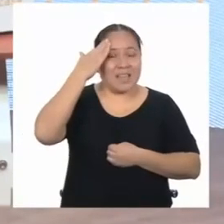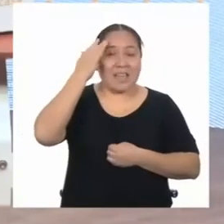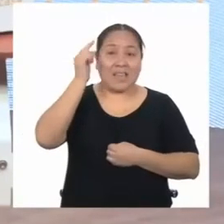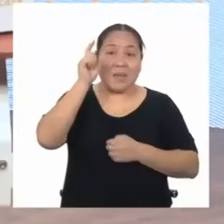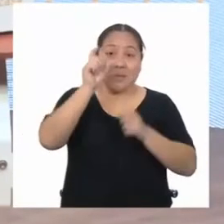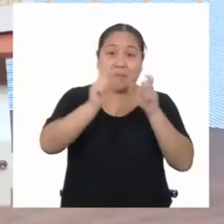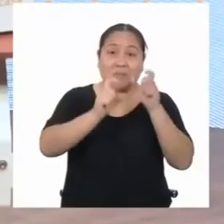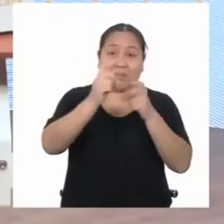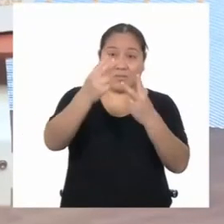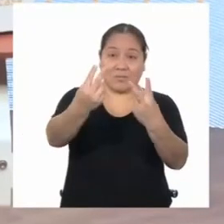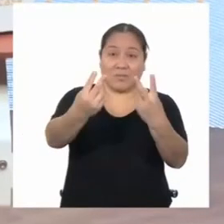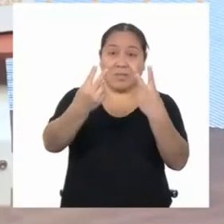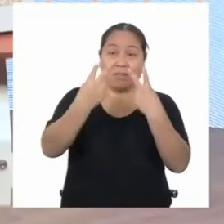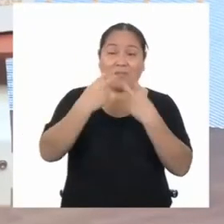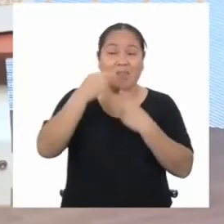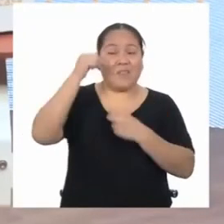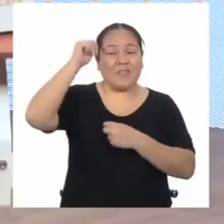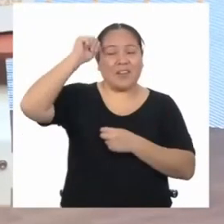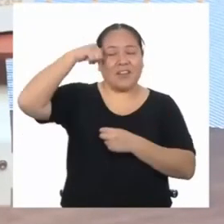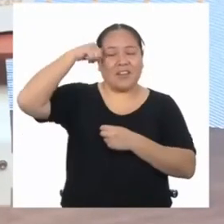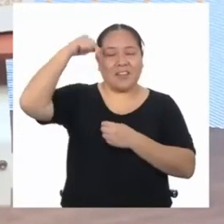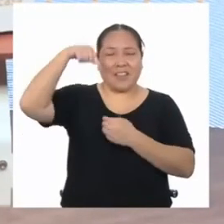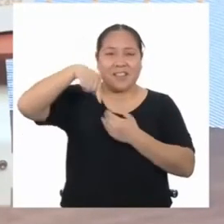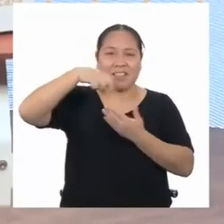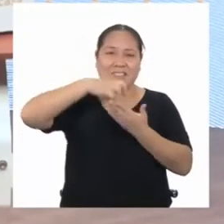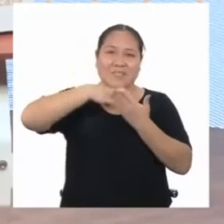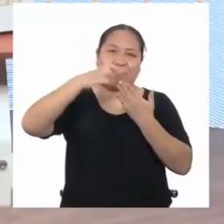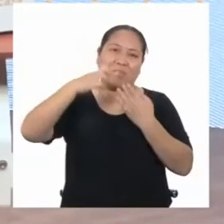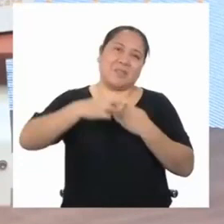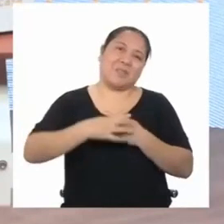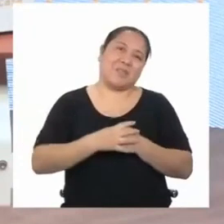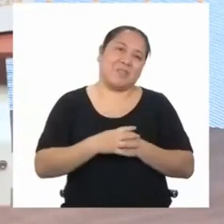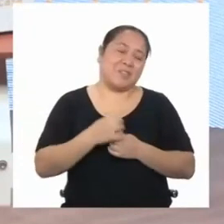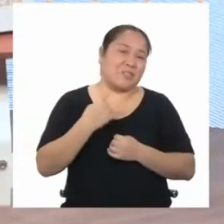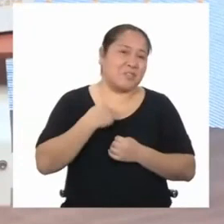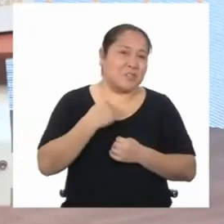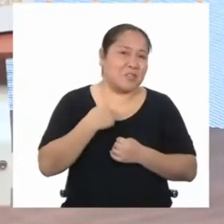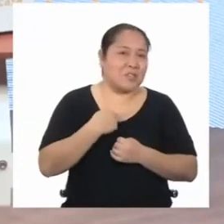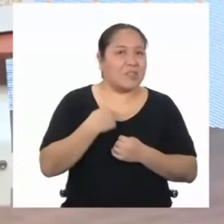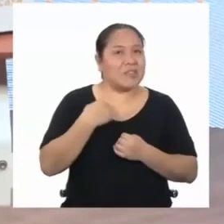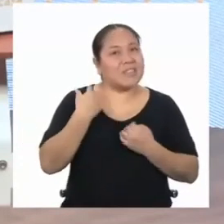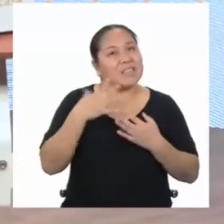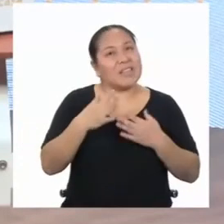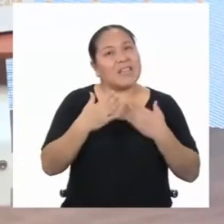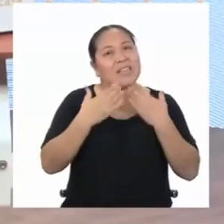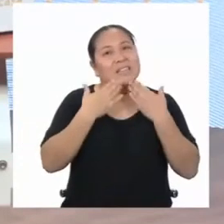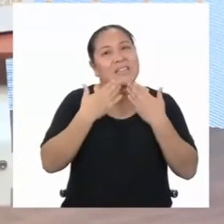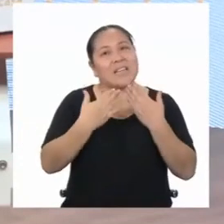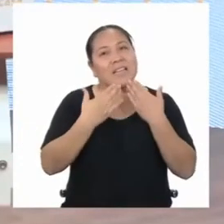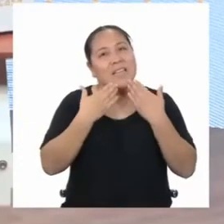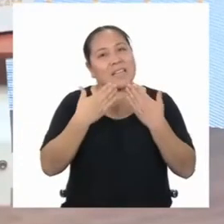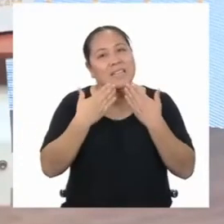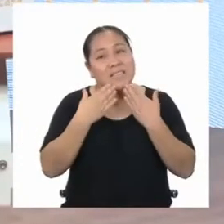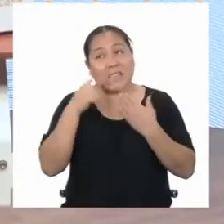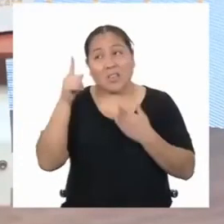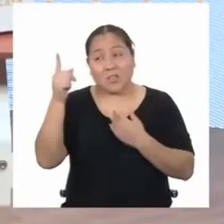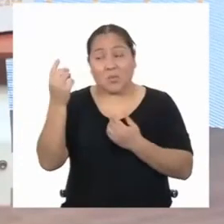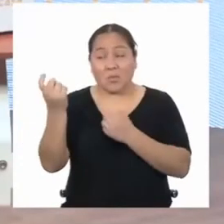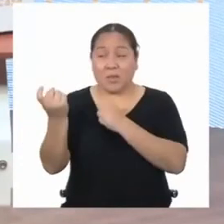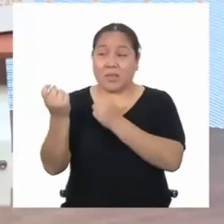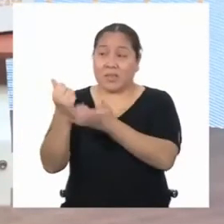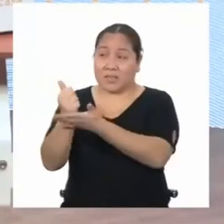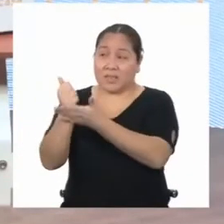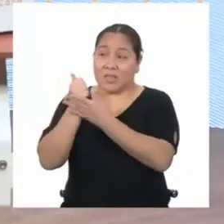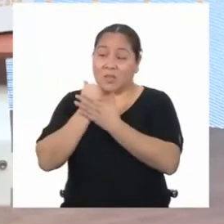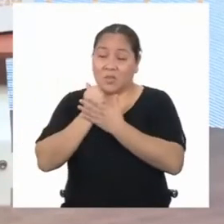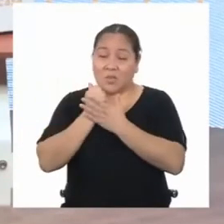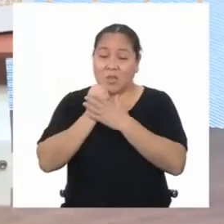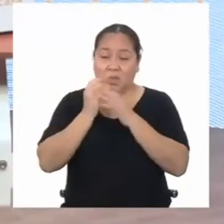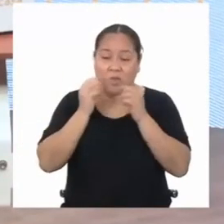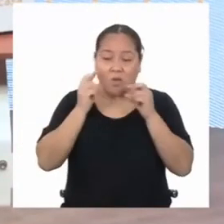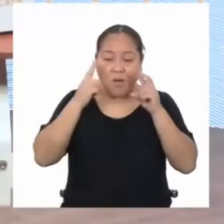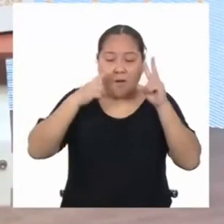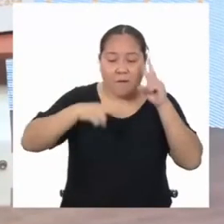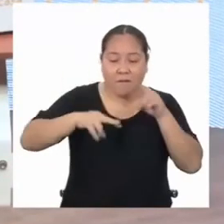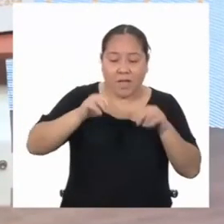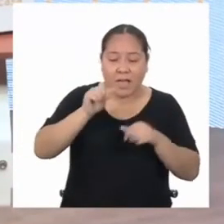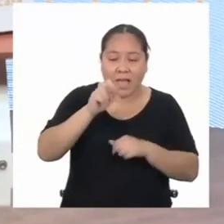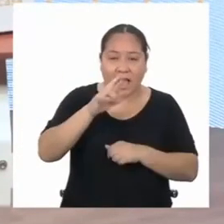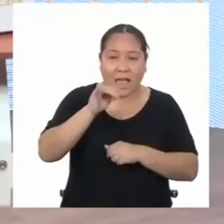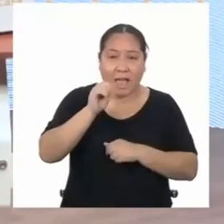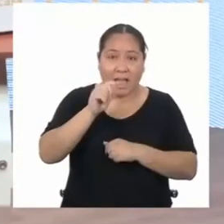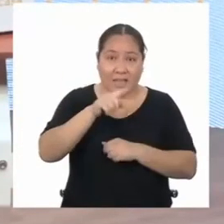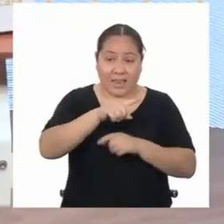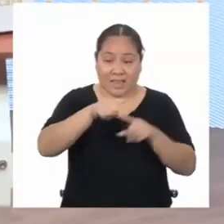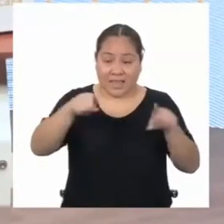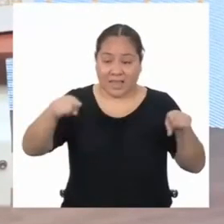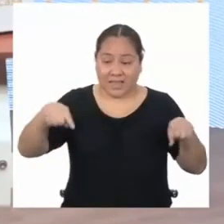sus casas lo recordarán por el programa. Yo desde ya estoy muy agradecida de que me hayas ayudado a calcular el área de la cancha y la